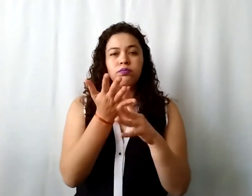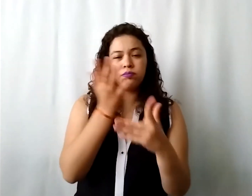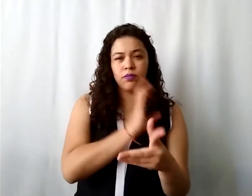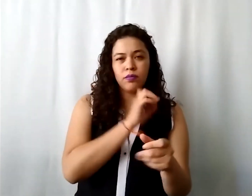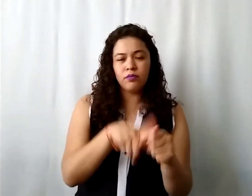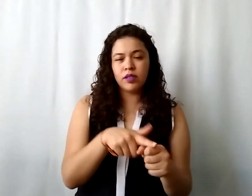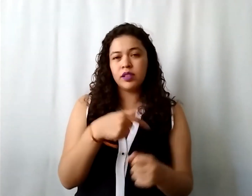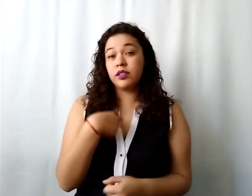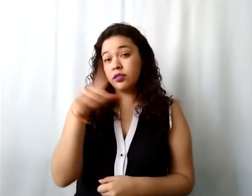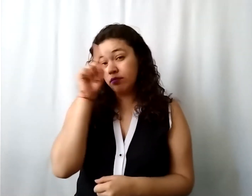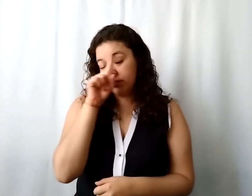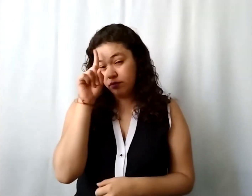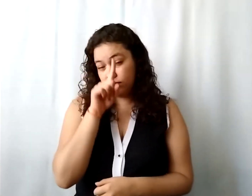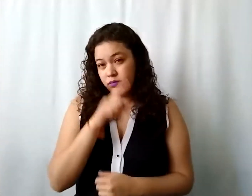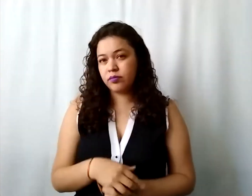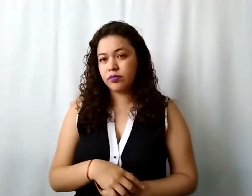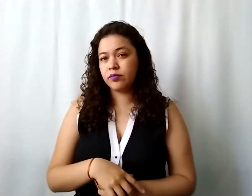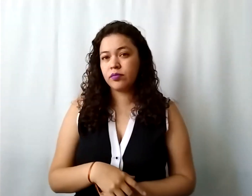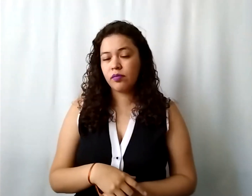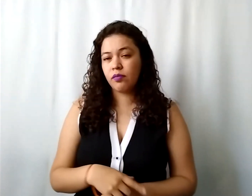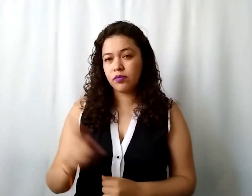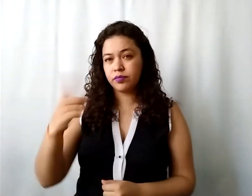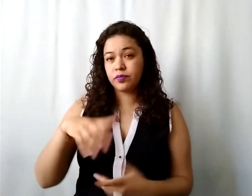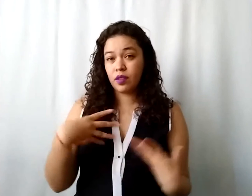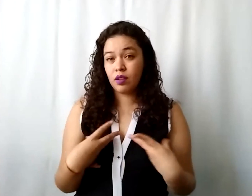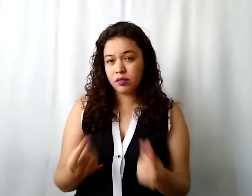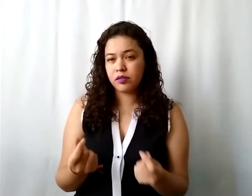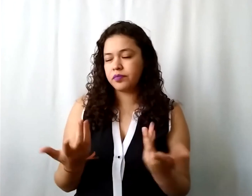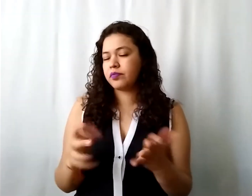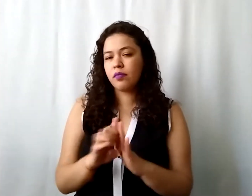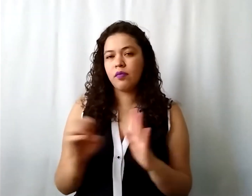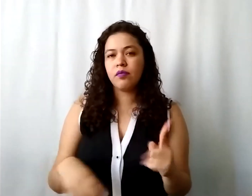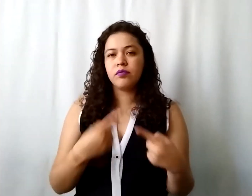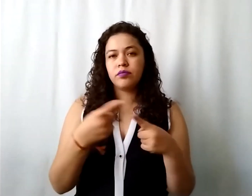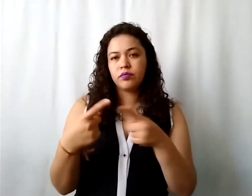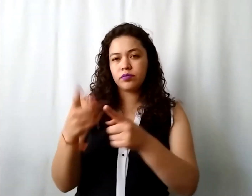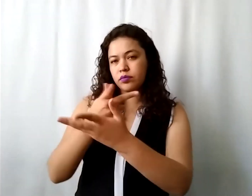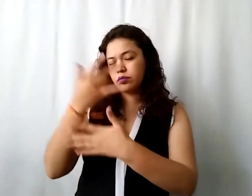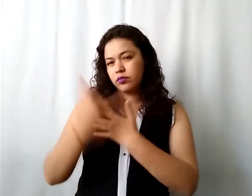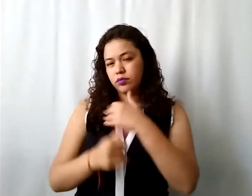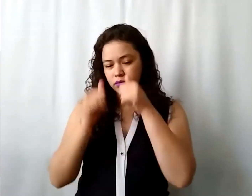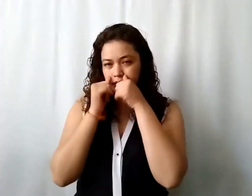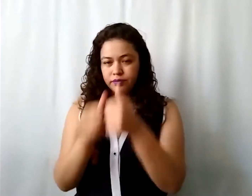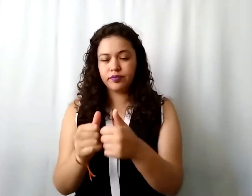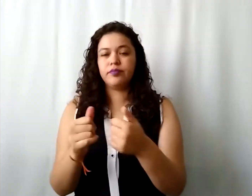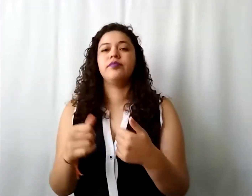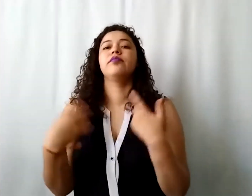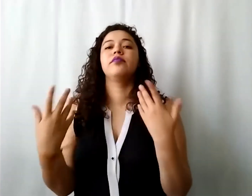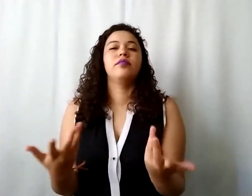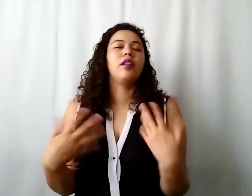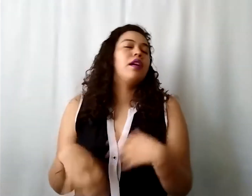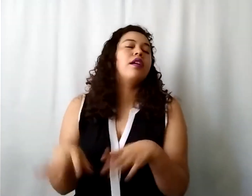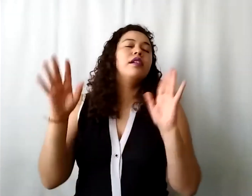pues yo lo que te recomiendo es que si tú tienes un gasto por ejemplo tienes diferentes proyectos asistenciales y vamos a suponer que